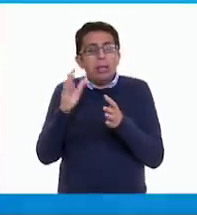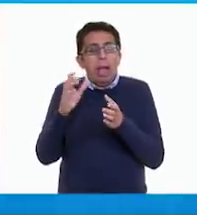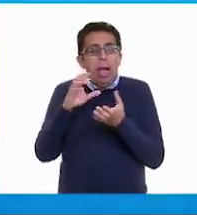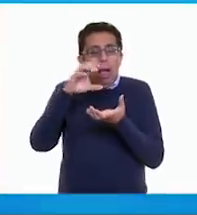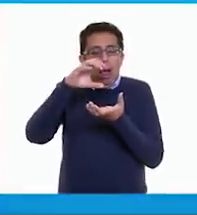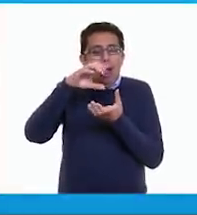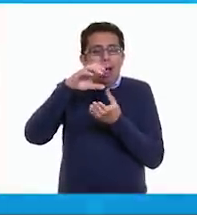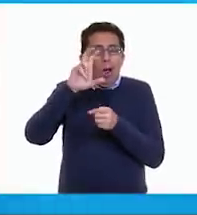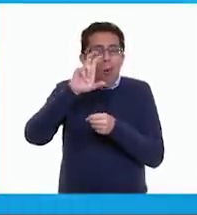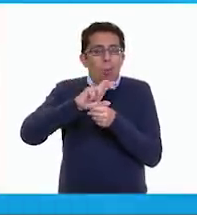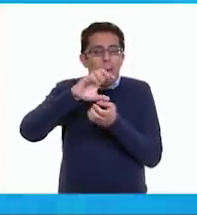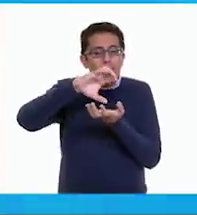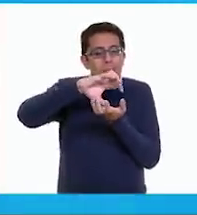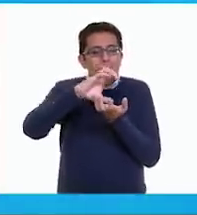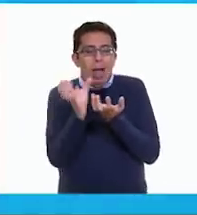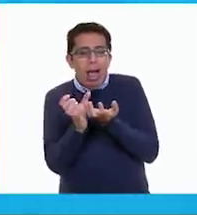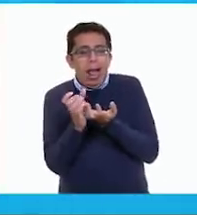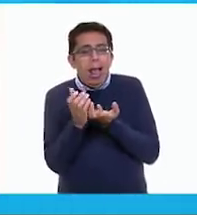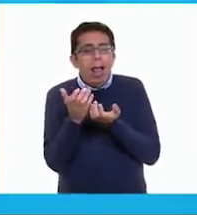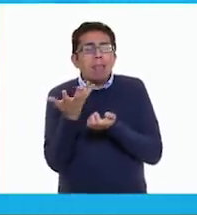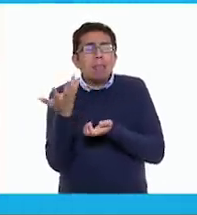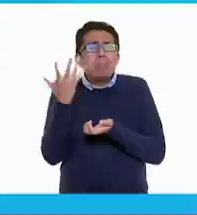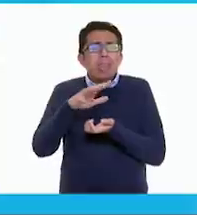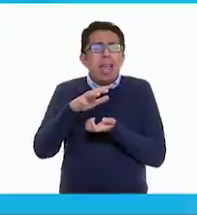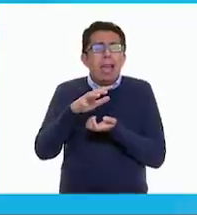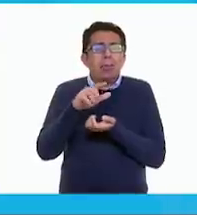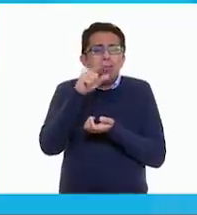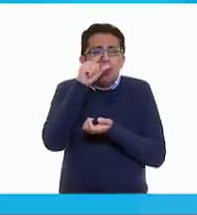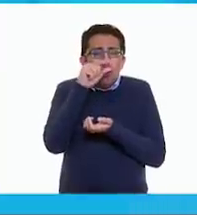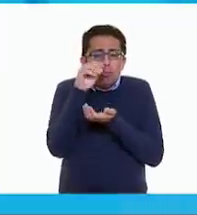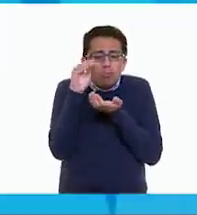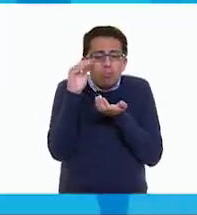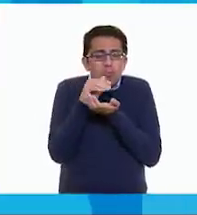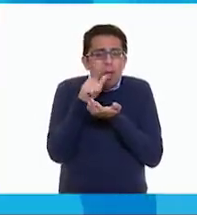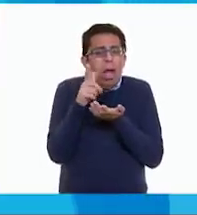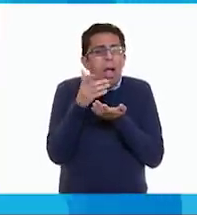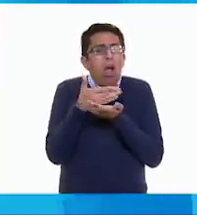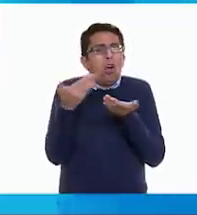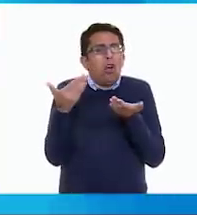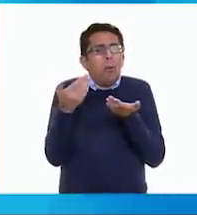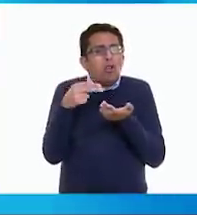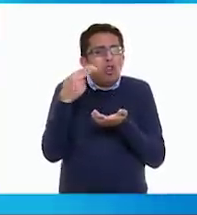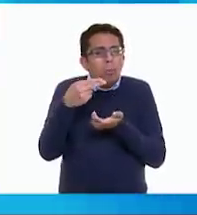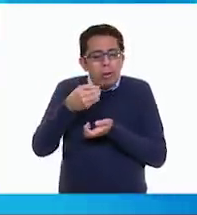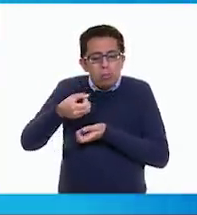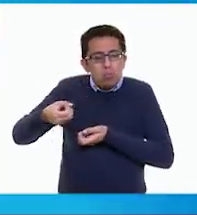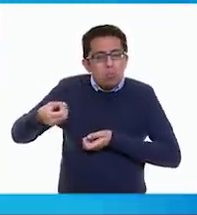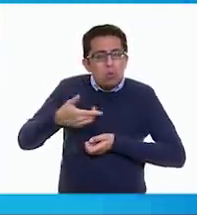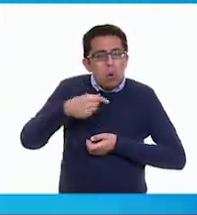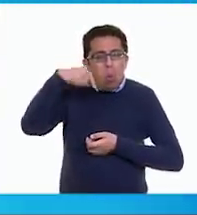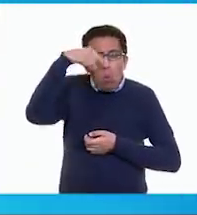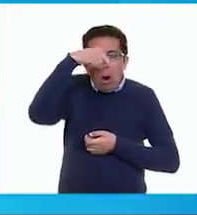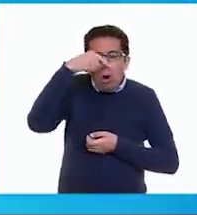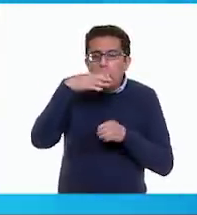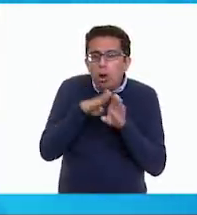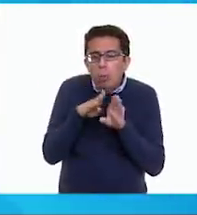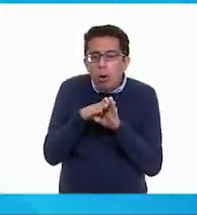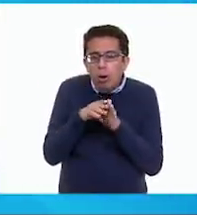Ahora vamos a subrayar cómo se le dice al guajolote. Ah, pues bueno, está